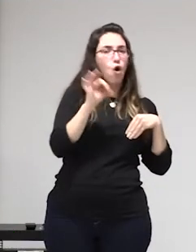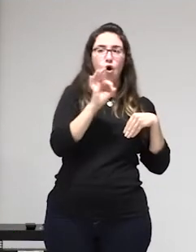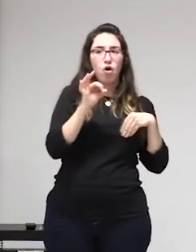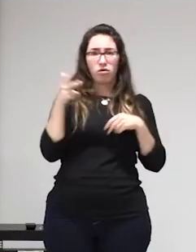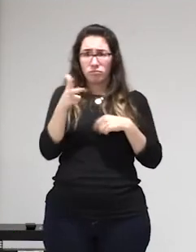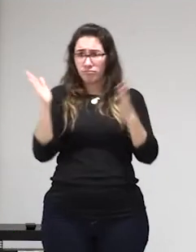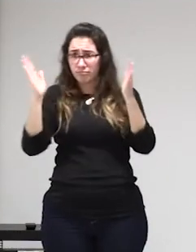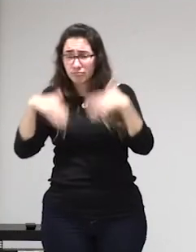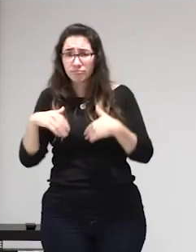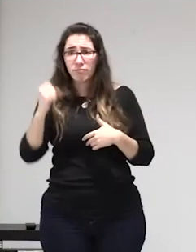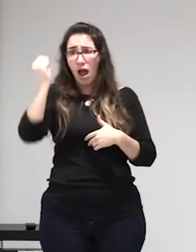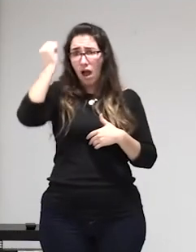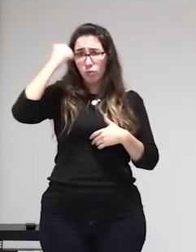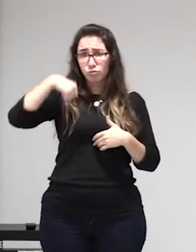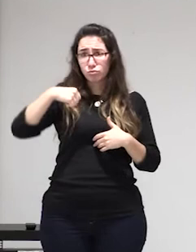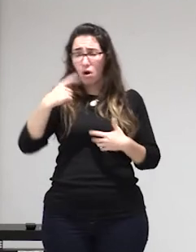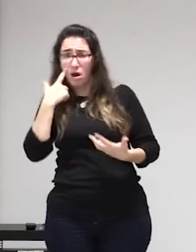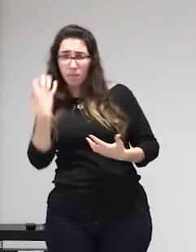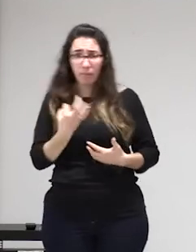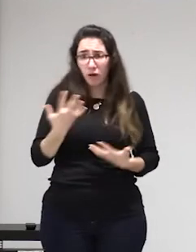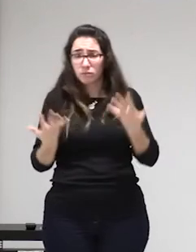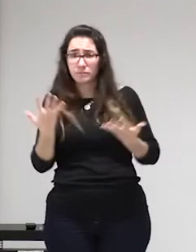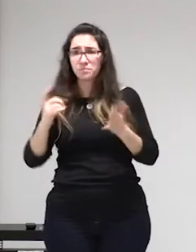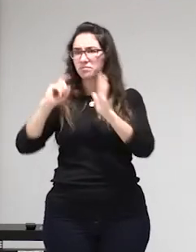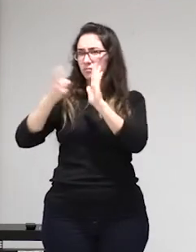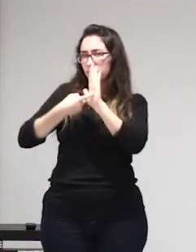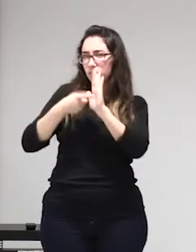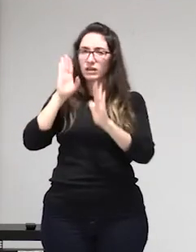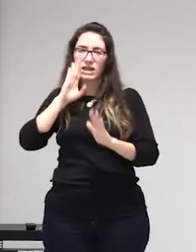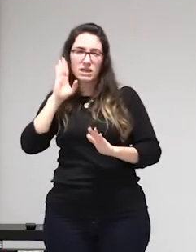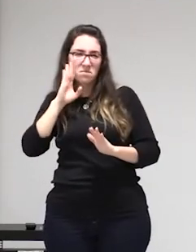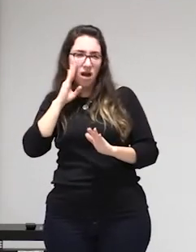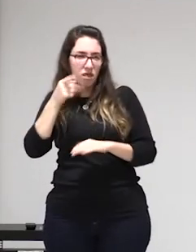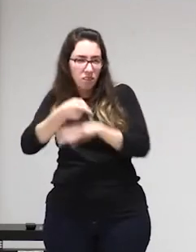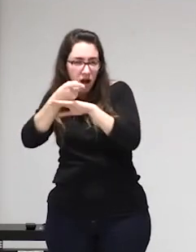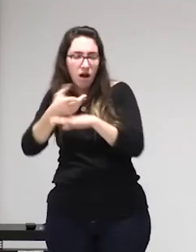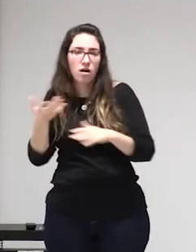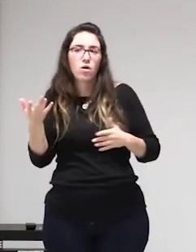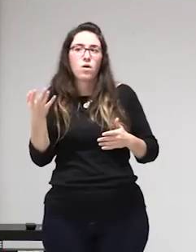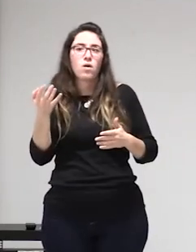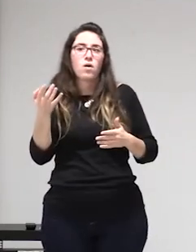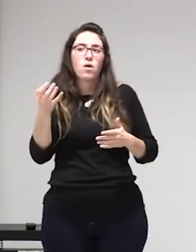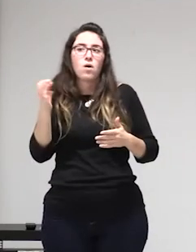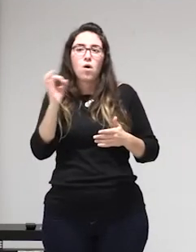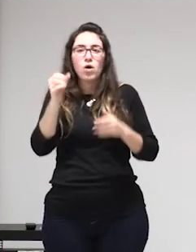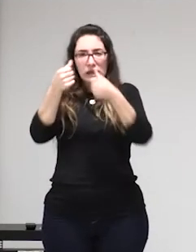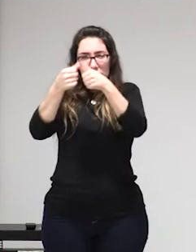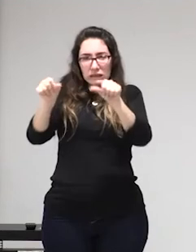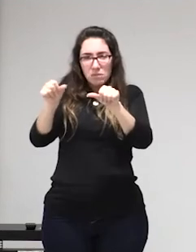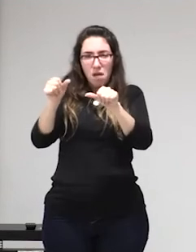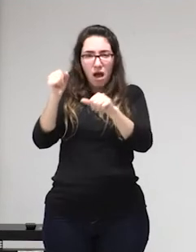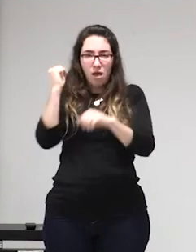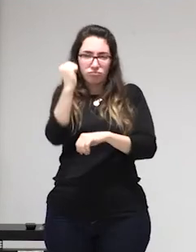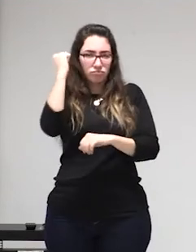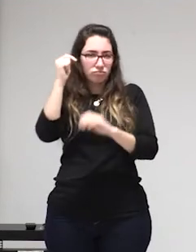que ya no vas a servir ni para trabajar en otras cosas ni para militar en otras causas etcétera ¿no? entonces de alguna